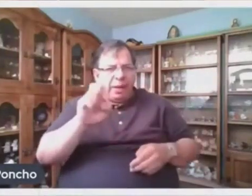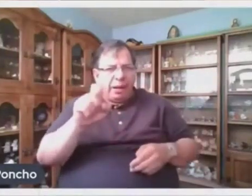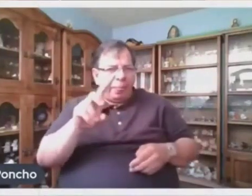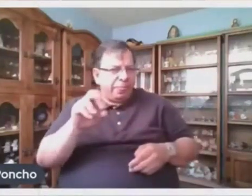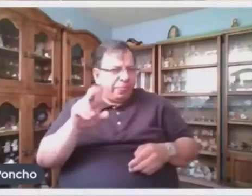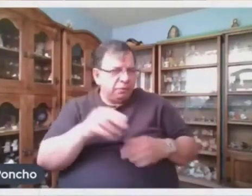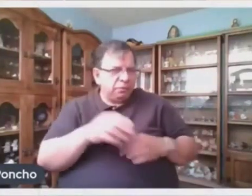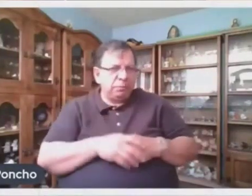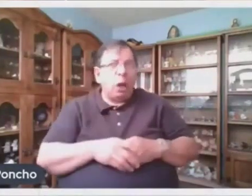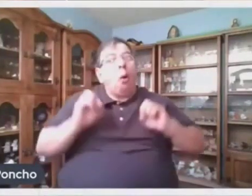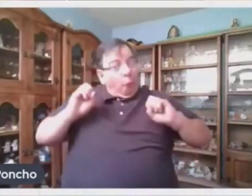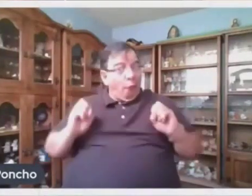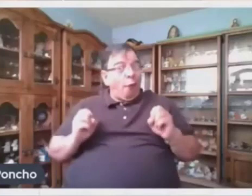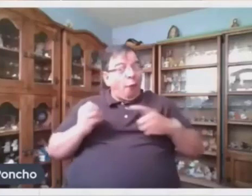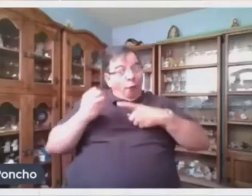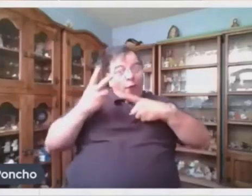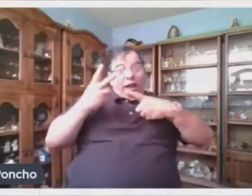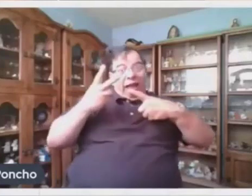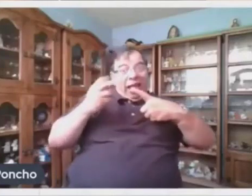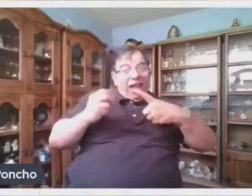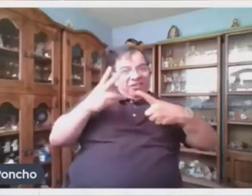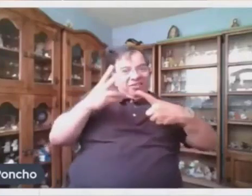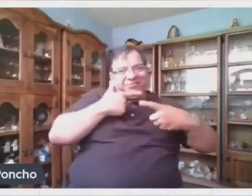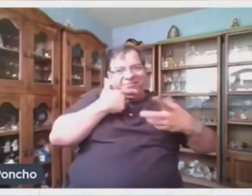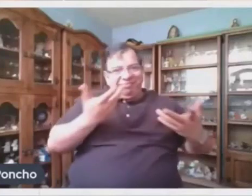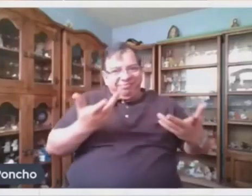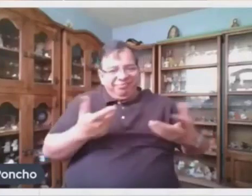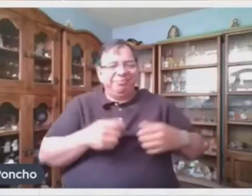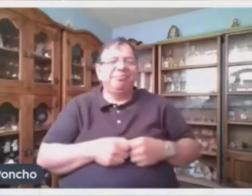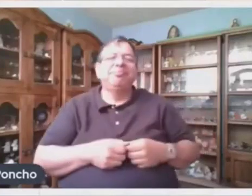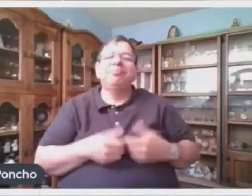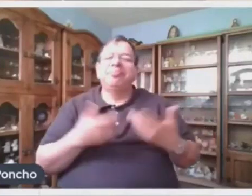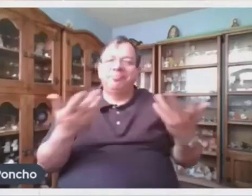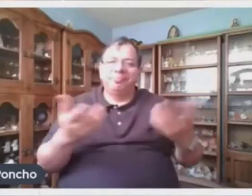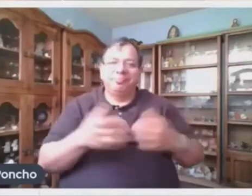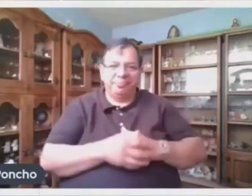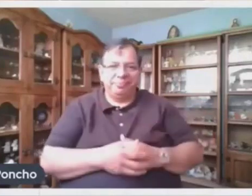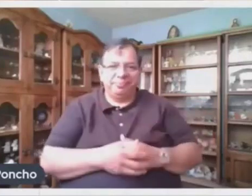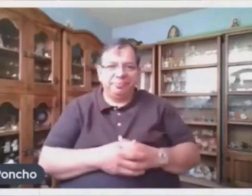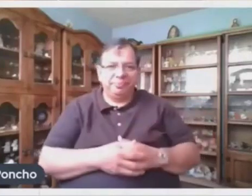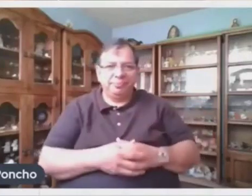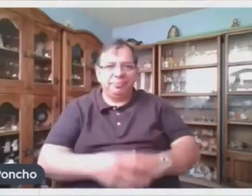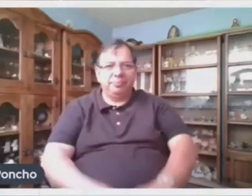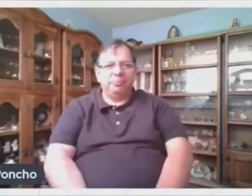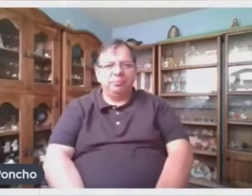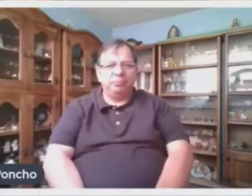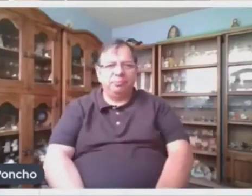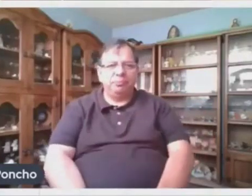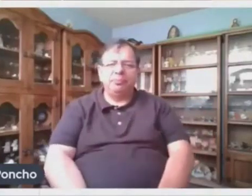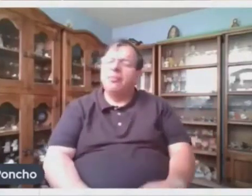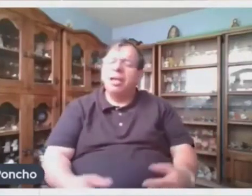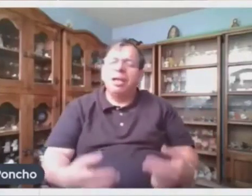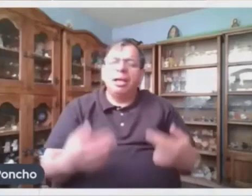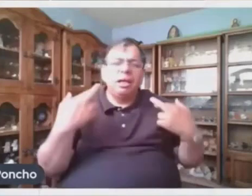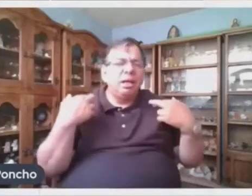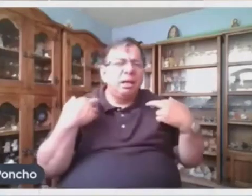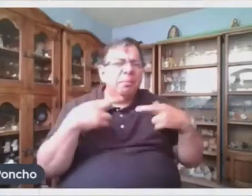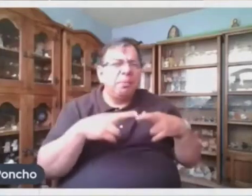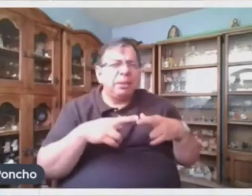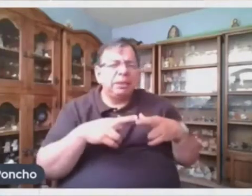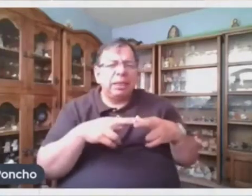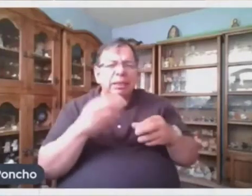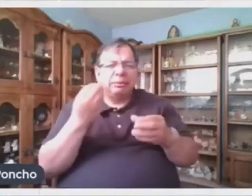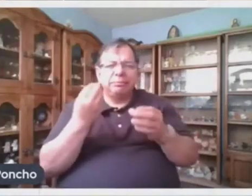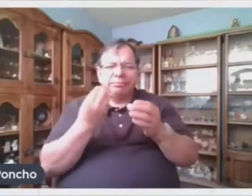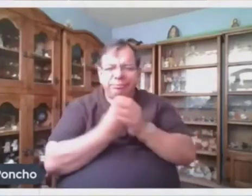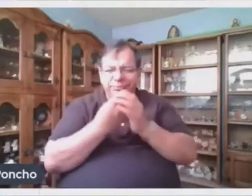Ok Muy bien Excelente Pero maestra En esta sesión hemos recordado